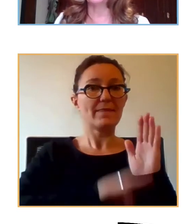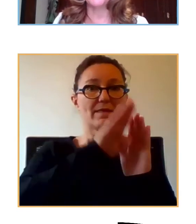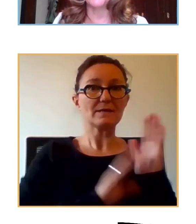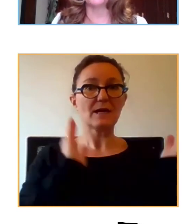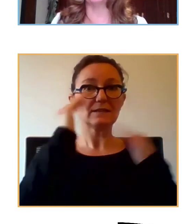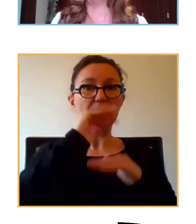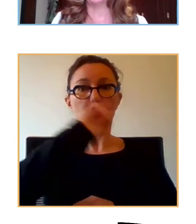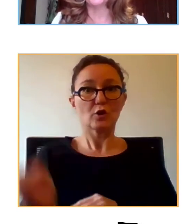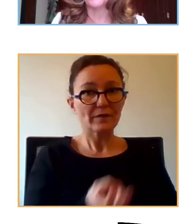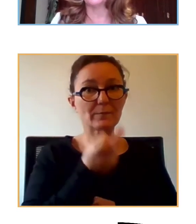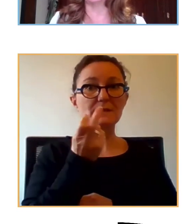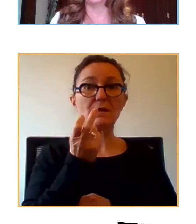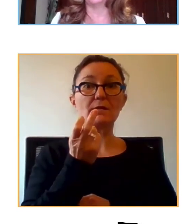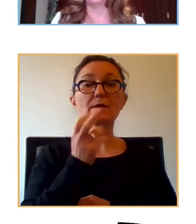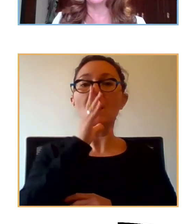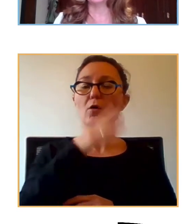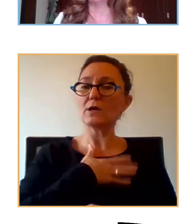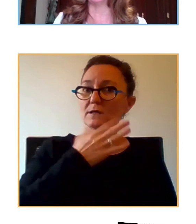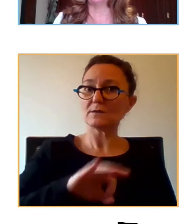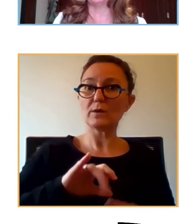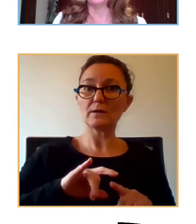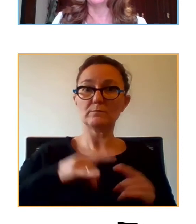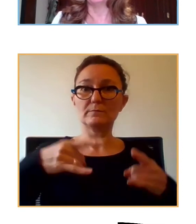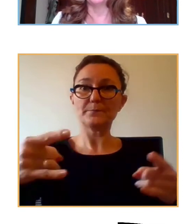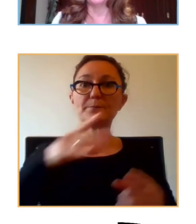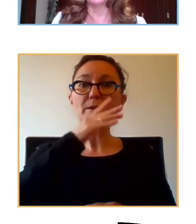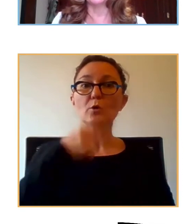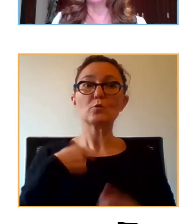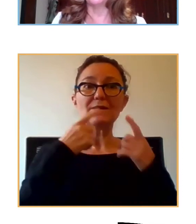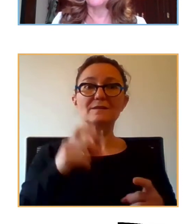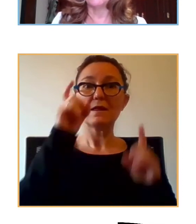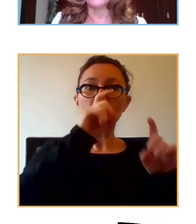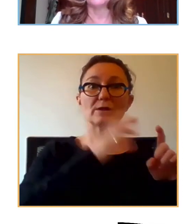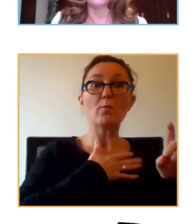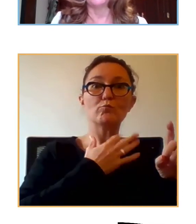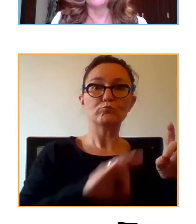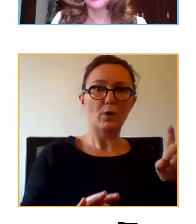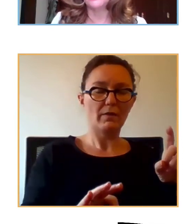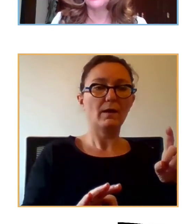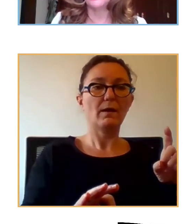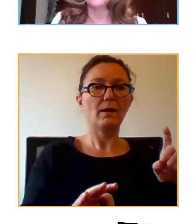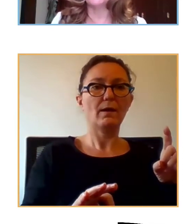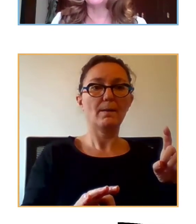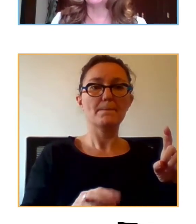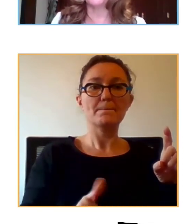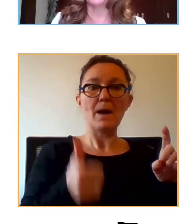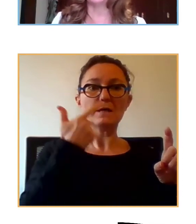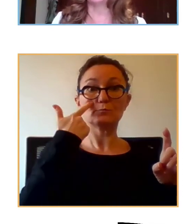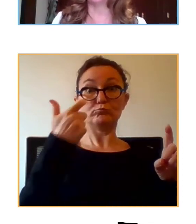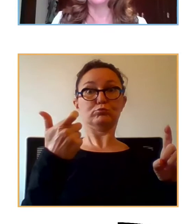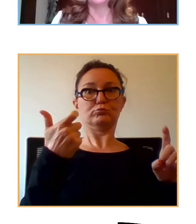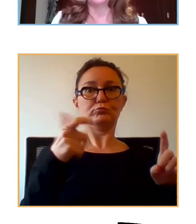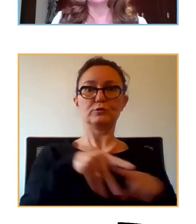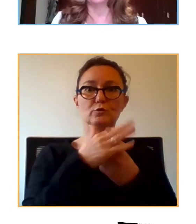se pueden multiplicar, puesto que una necesidad educativa puede ahora ser todavía más emergente en este momento de